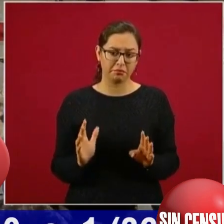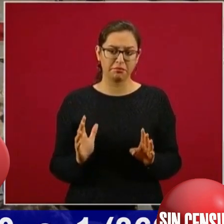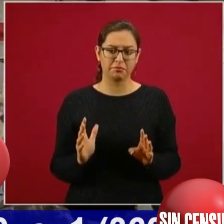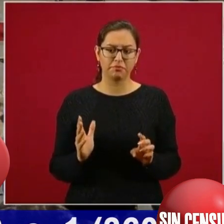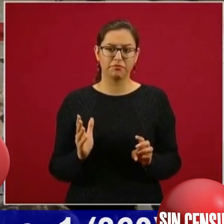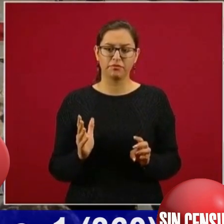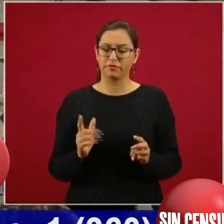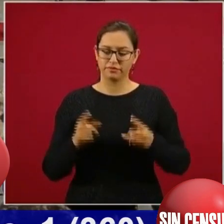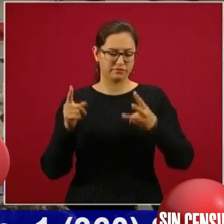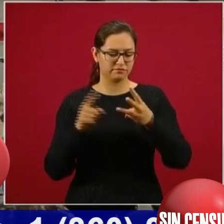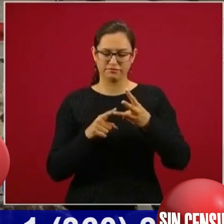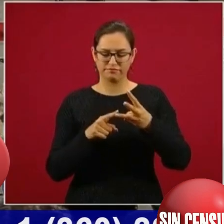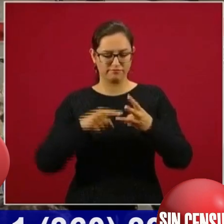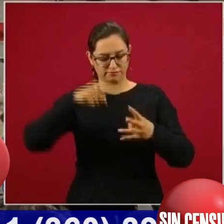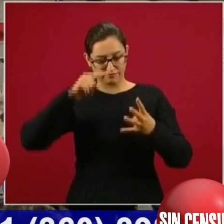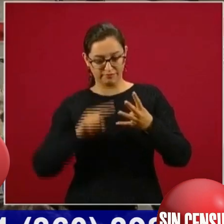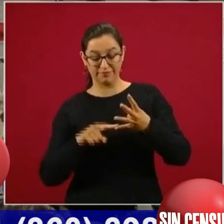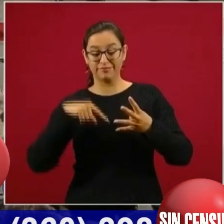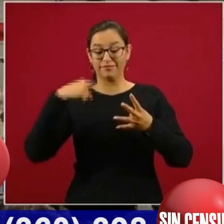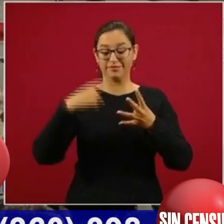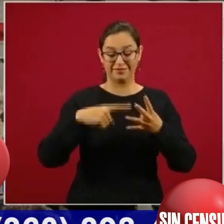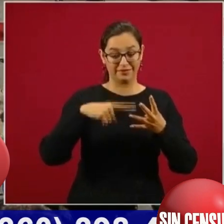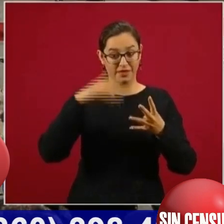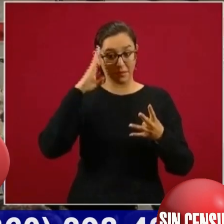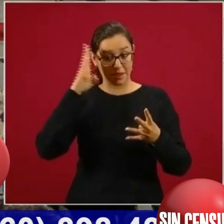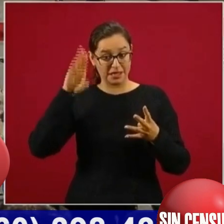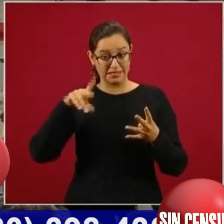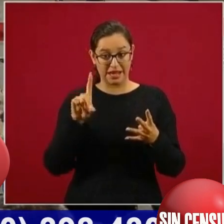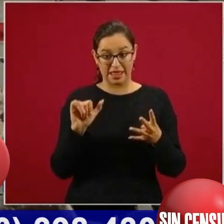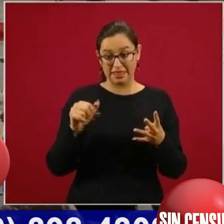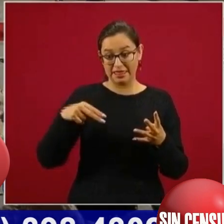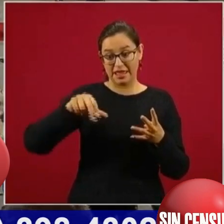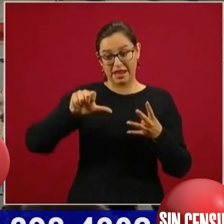antes la maestra Diana Álvarez,